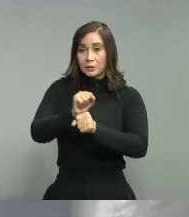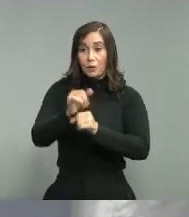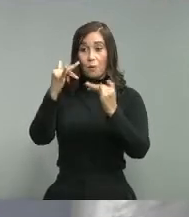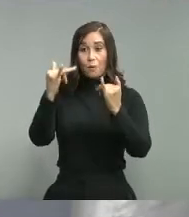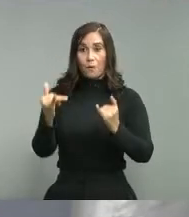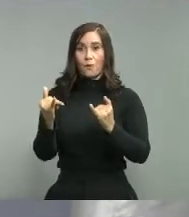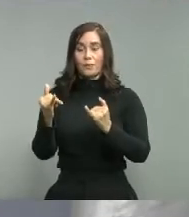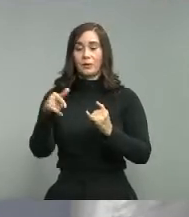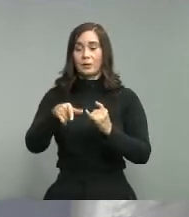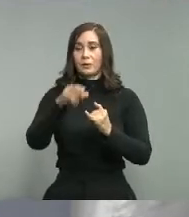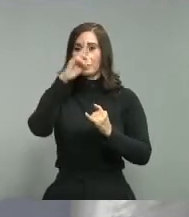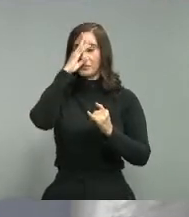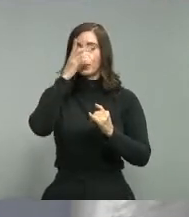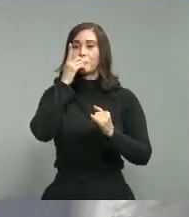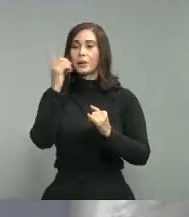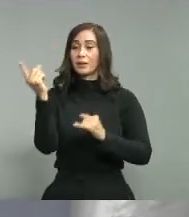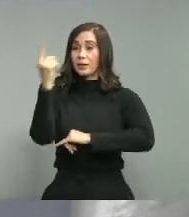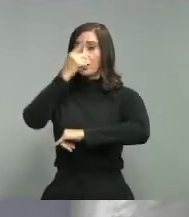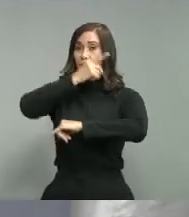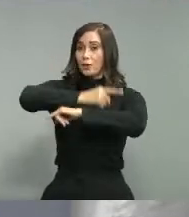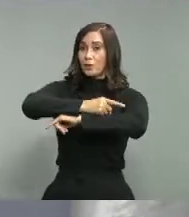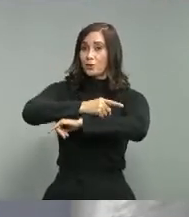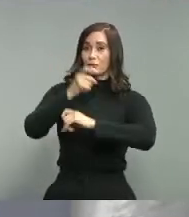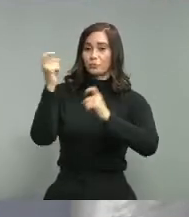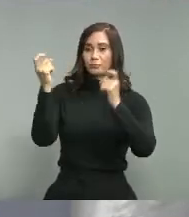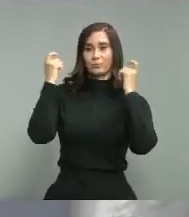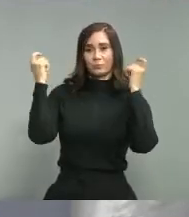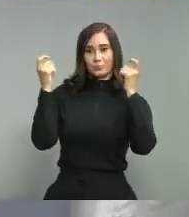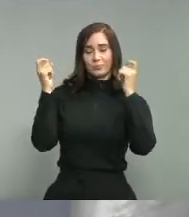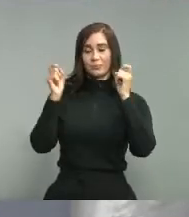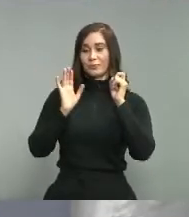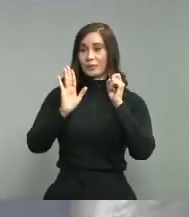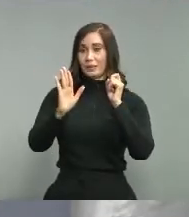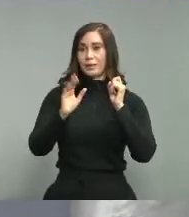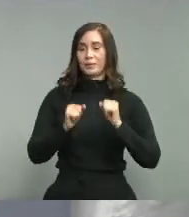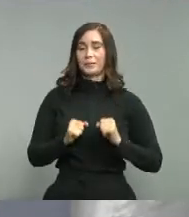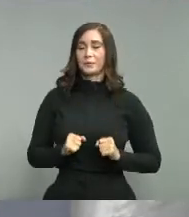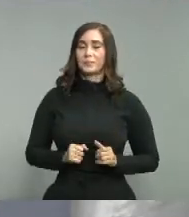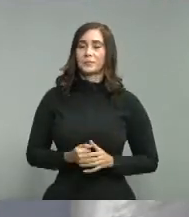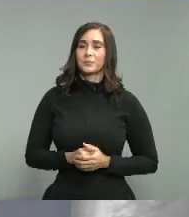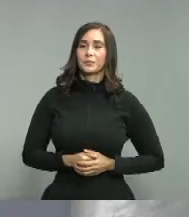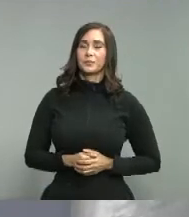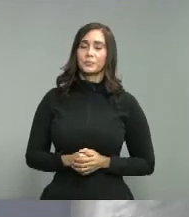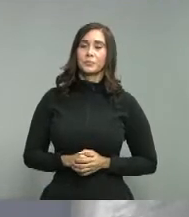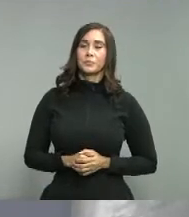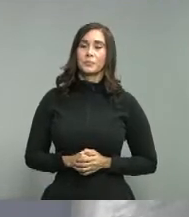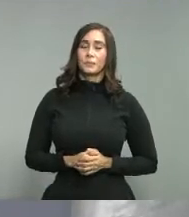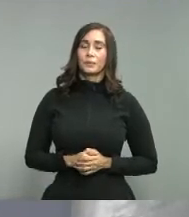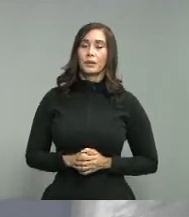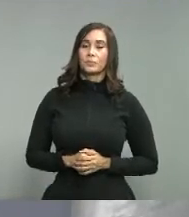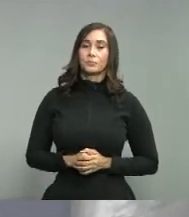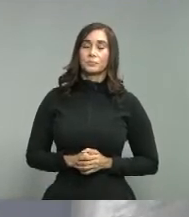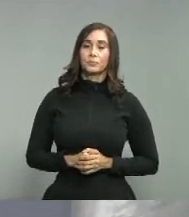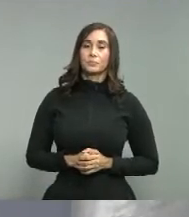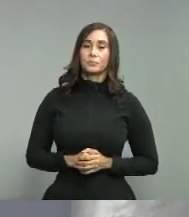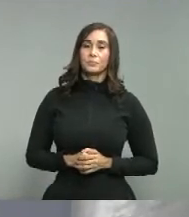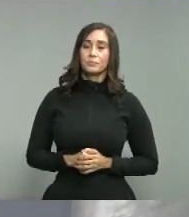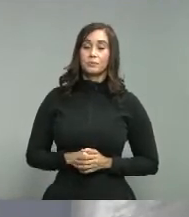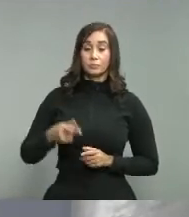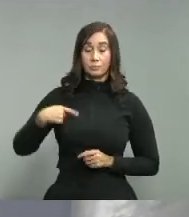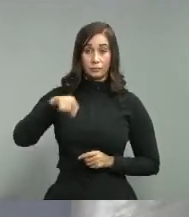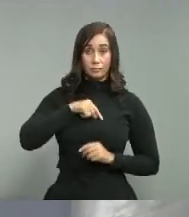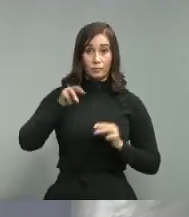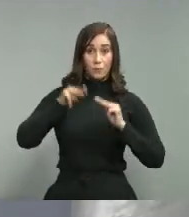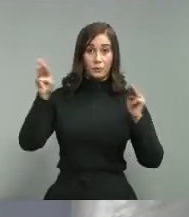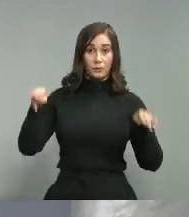celebran su día de las enfermeras. El Ministerio de Salud